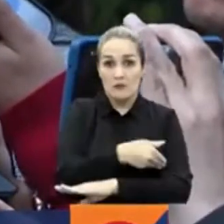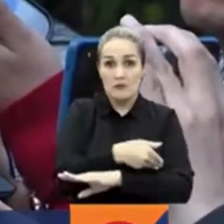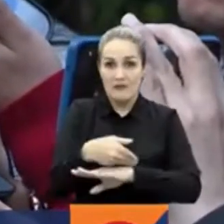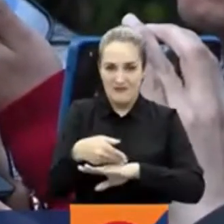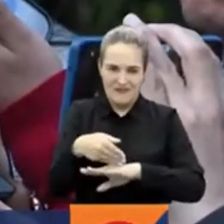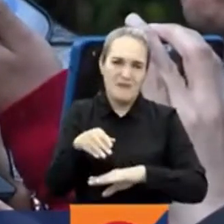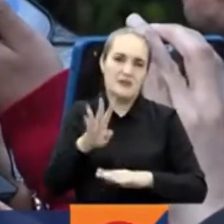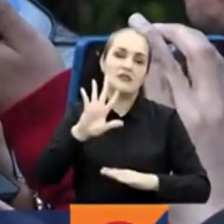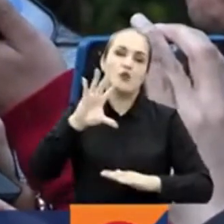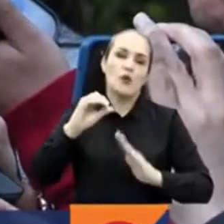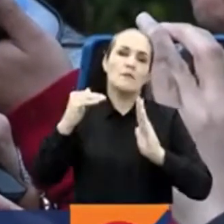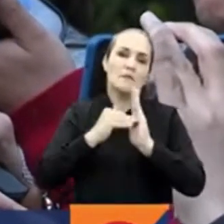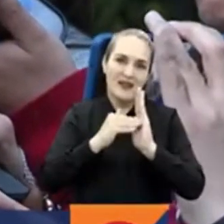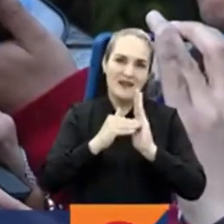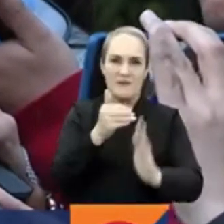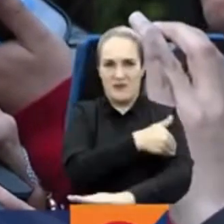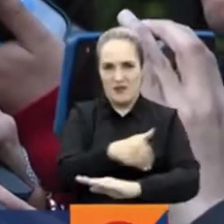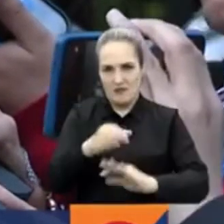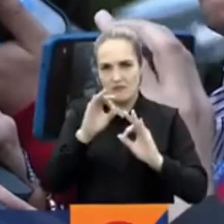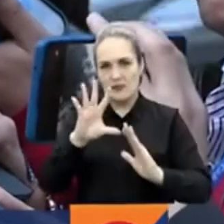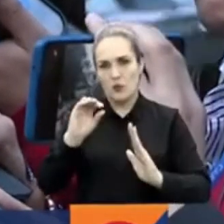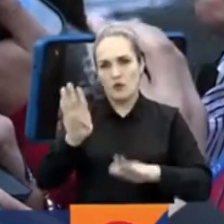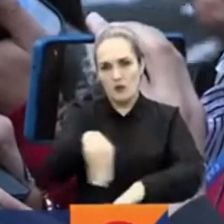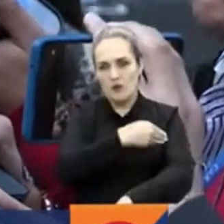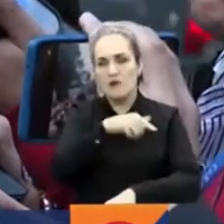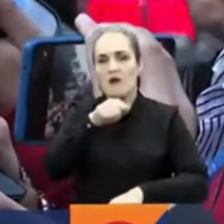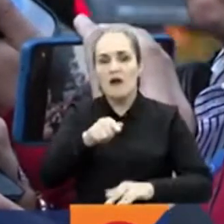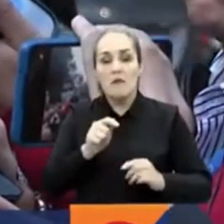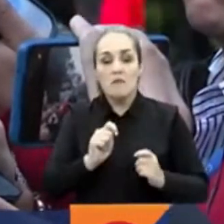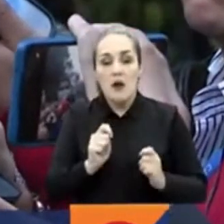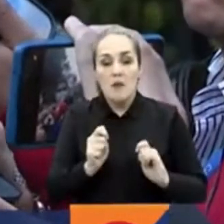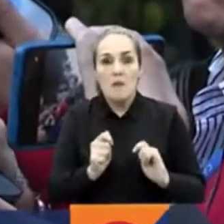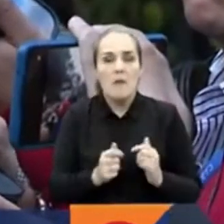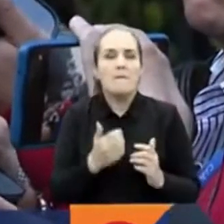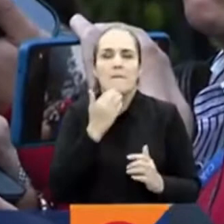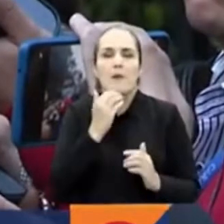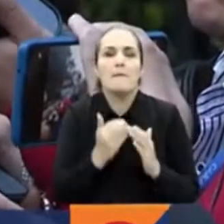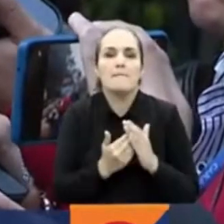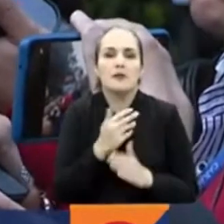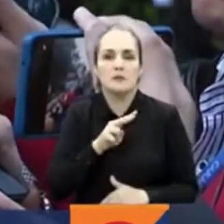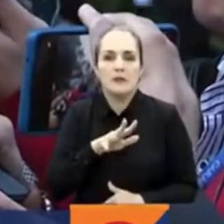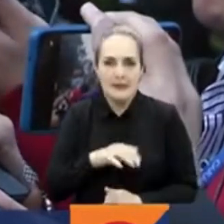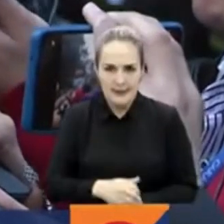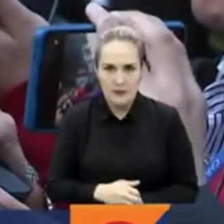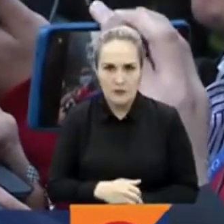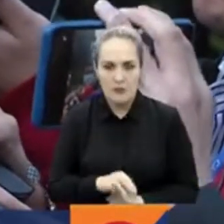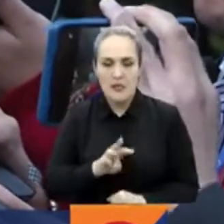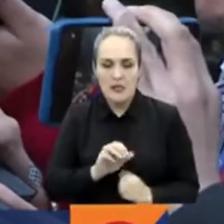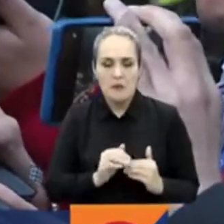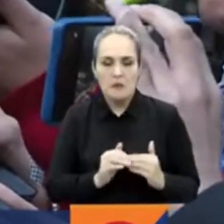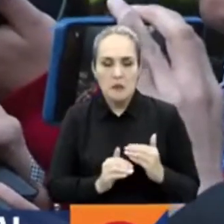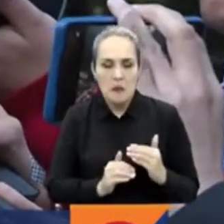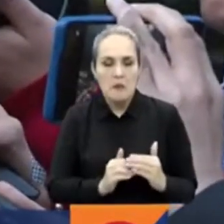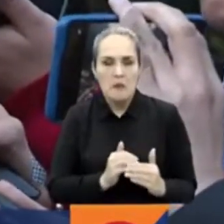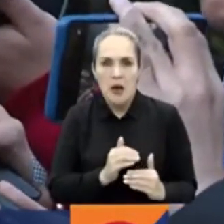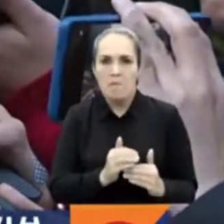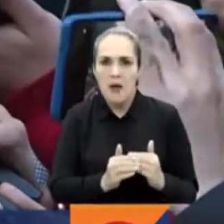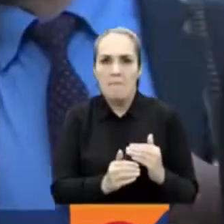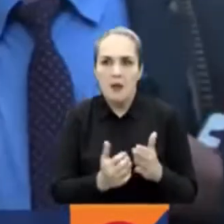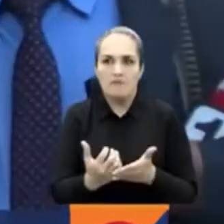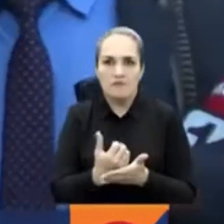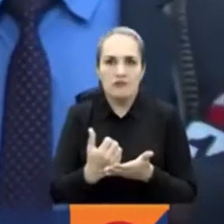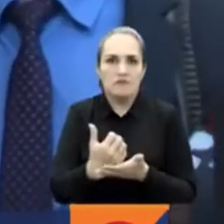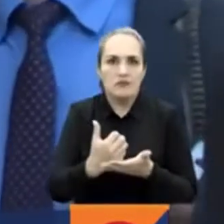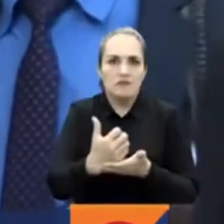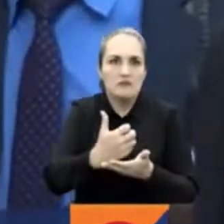generando gradualmente. O sea, para poner un ejemplo, podemos comenzar con 25, 30 y gradualmente se va